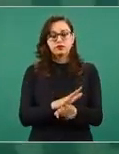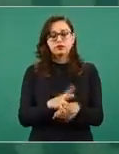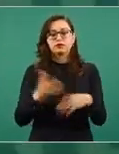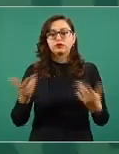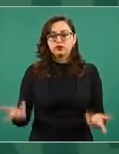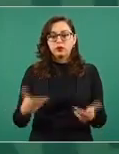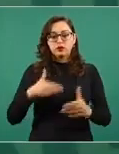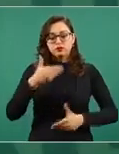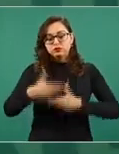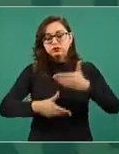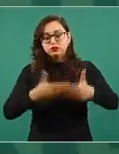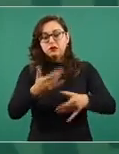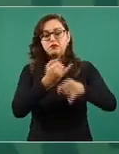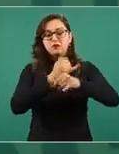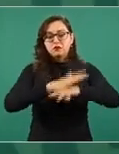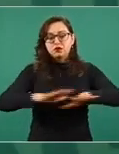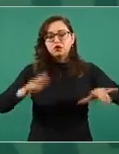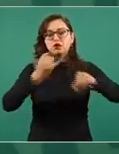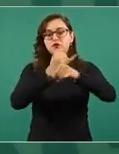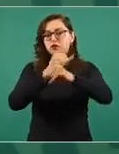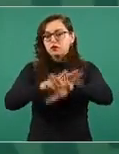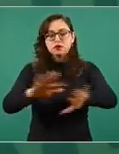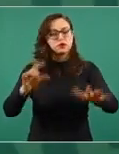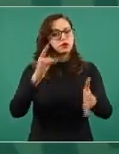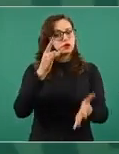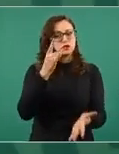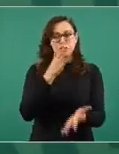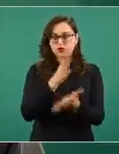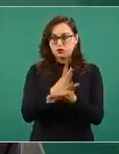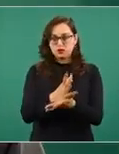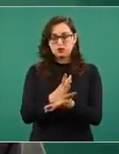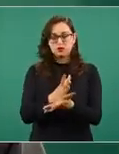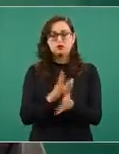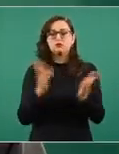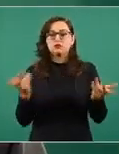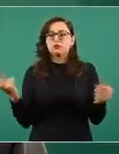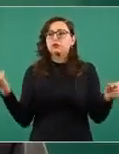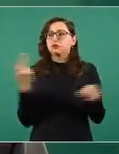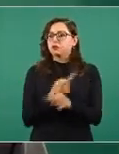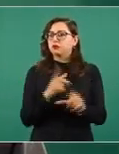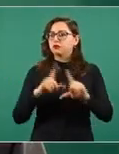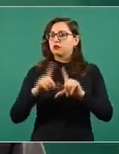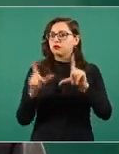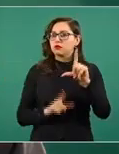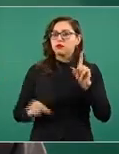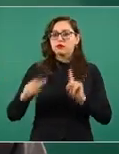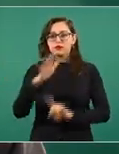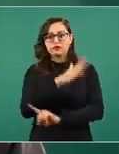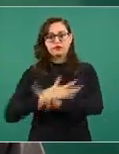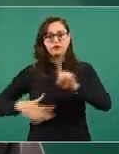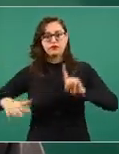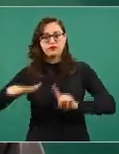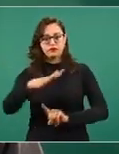para seguir informando al pueblo de México sobre la situación en que se encuentra nuestro país en este